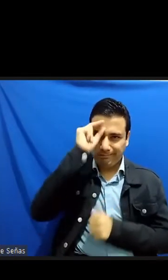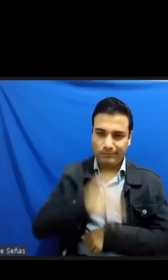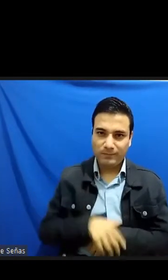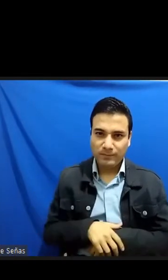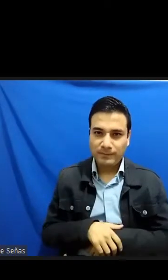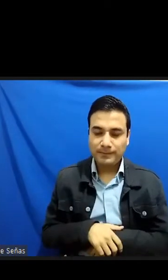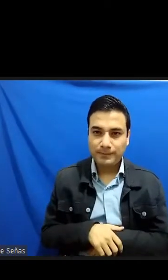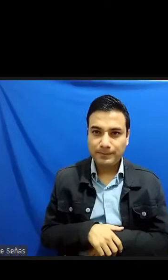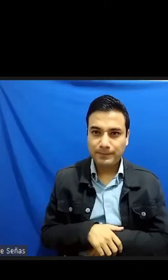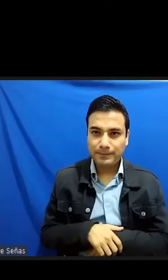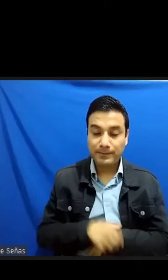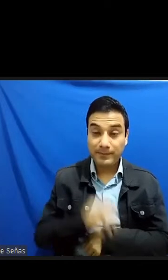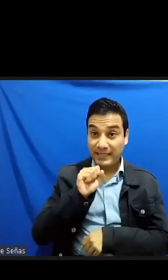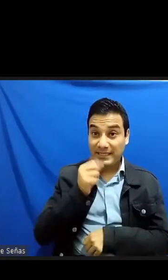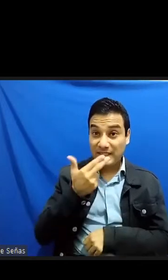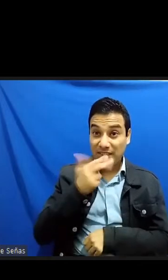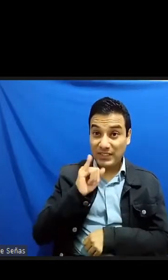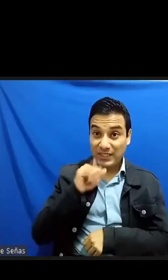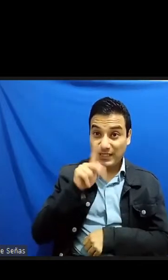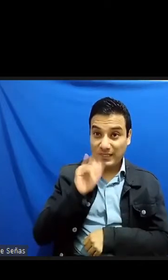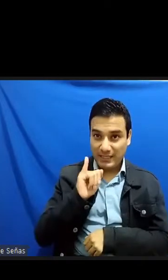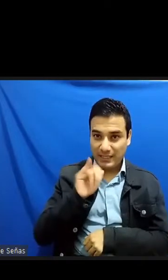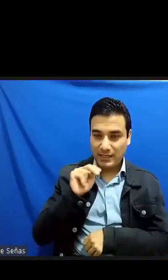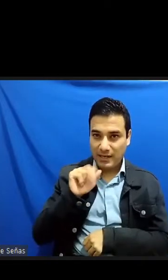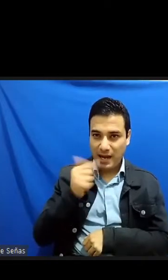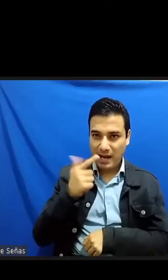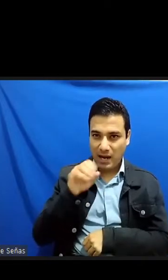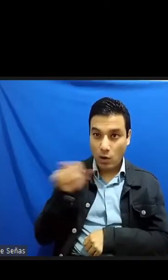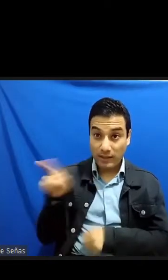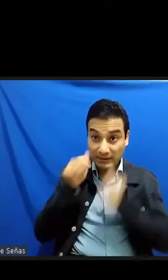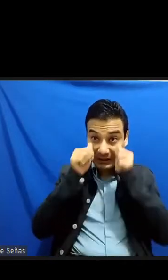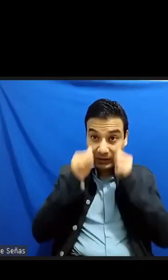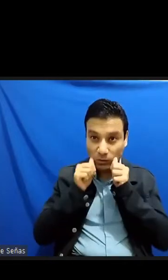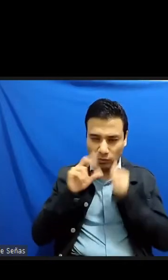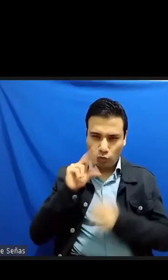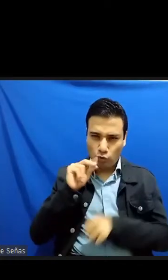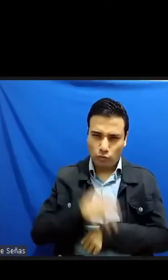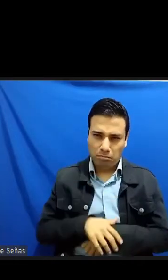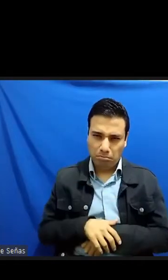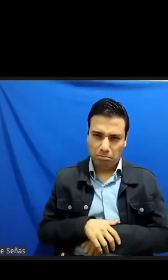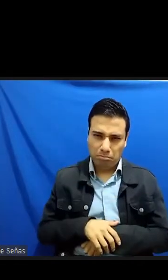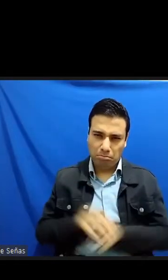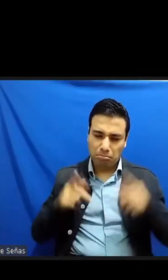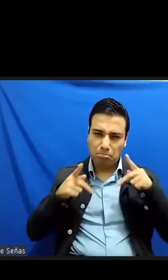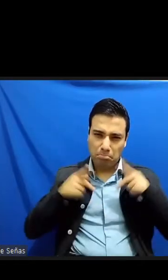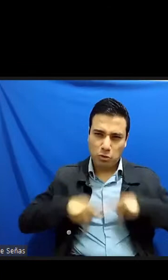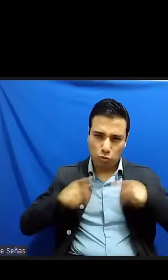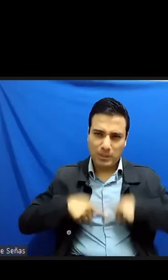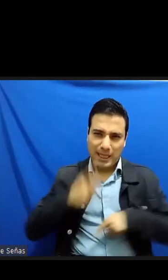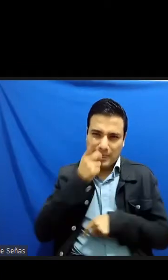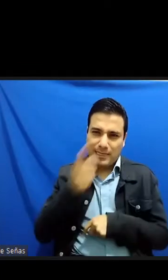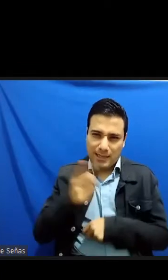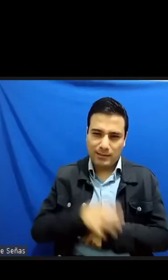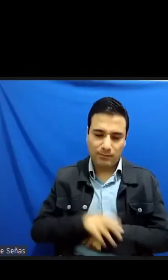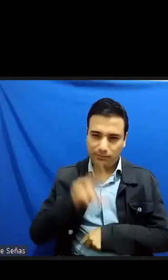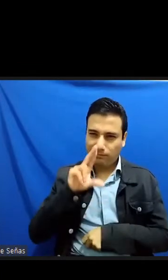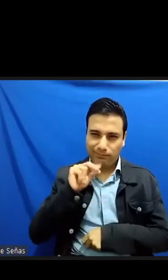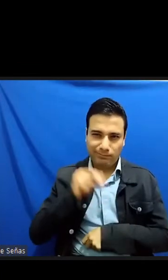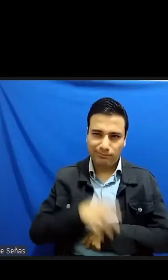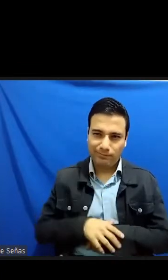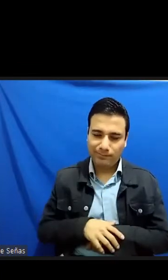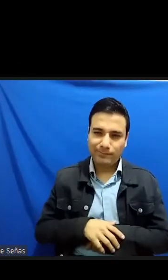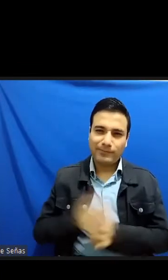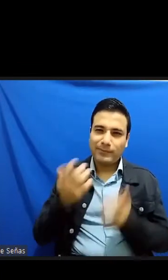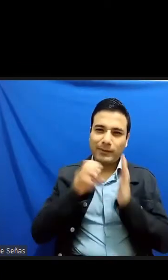Shiki Nagaoka no era ciego como lo establecería el mito fundacional la iliada la